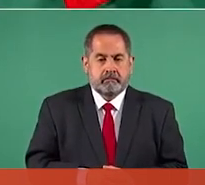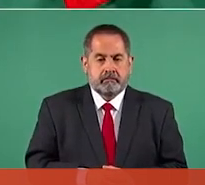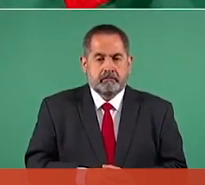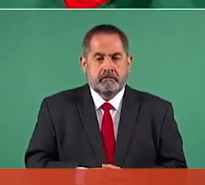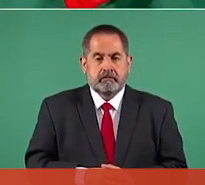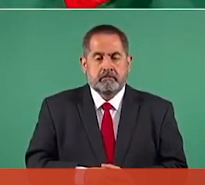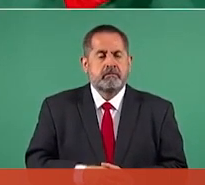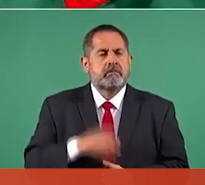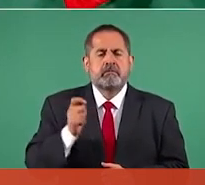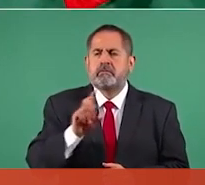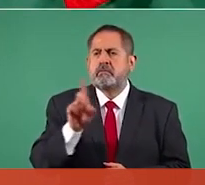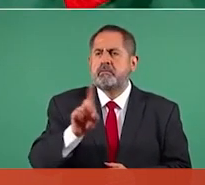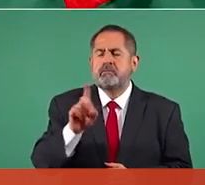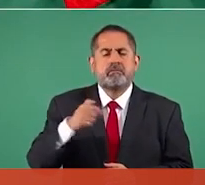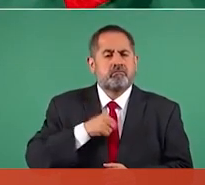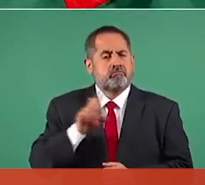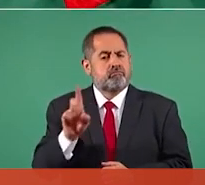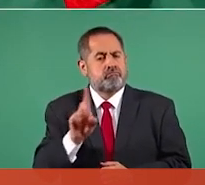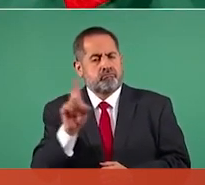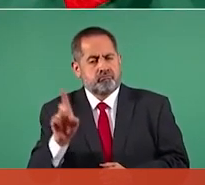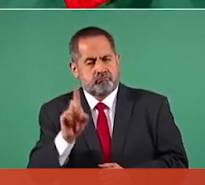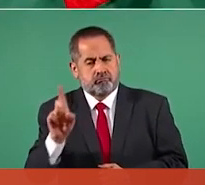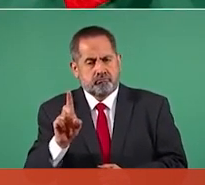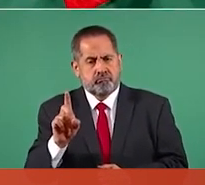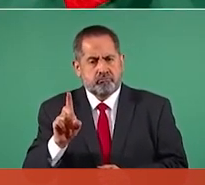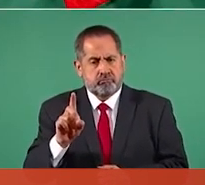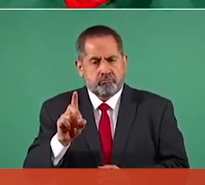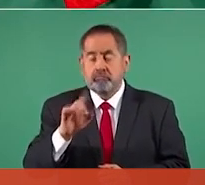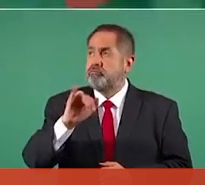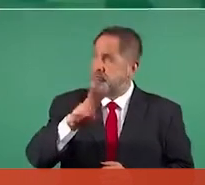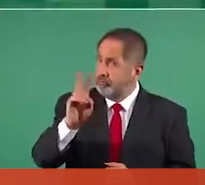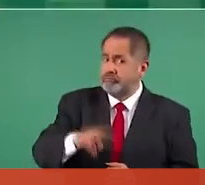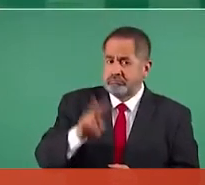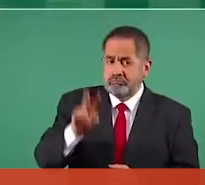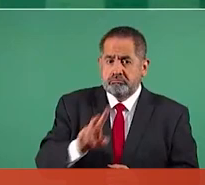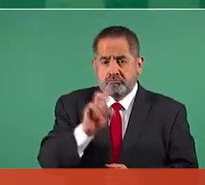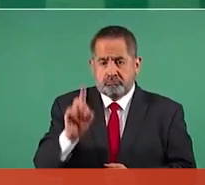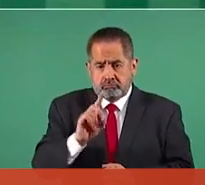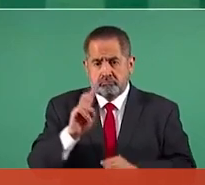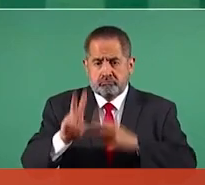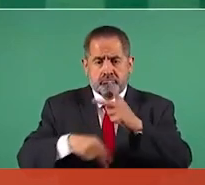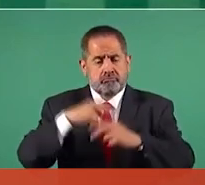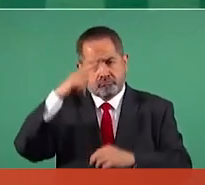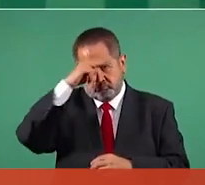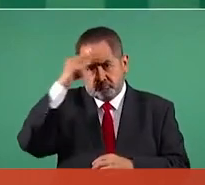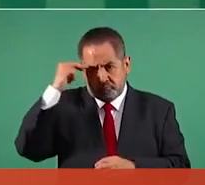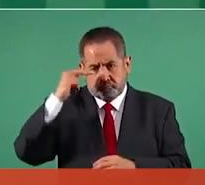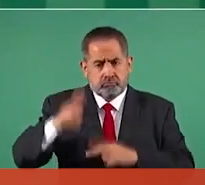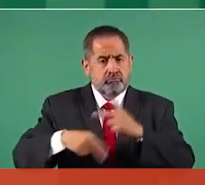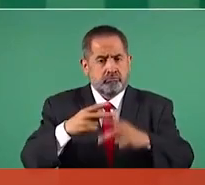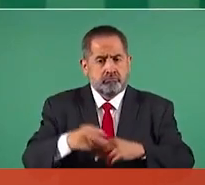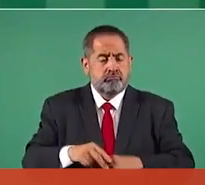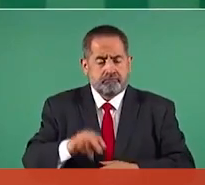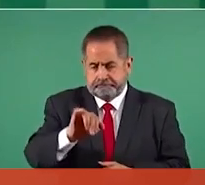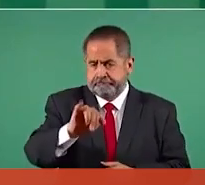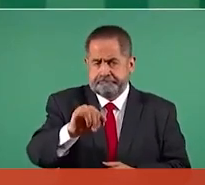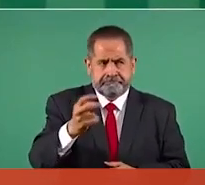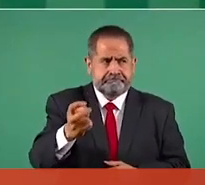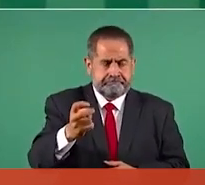en domingo voy a estar en Nayarit. Sí,